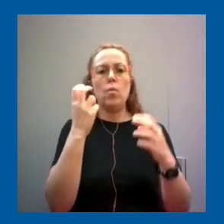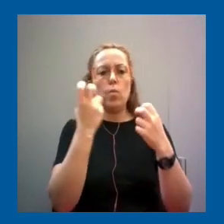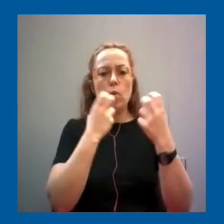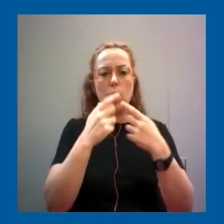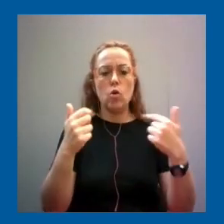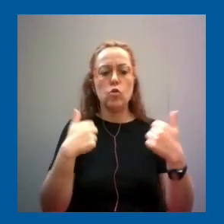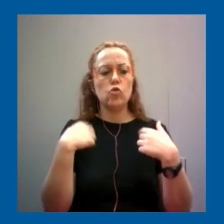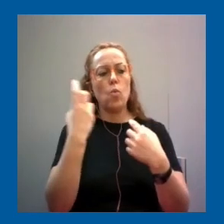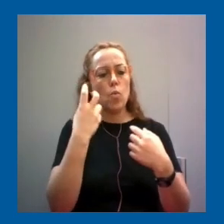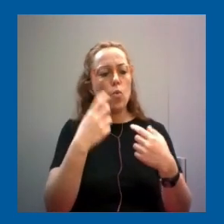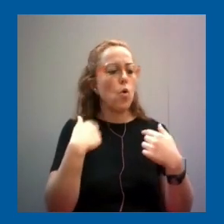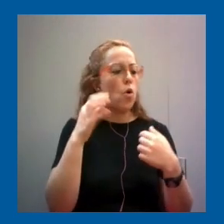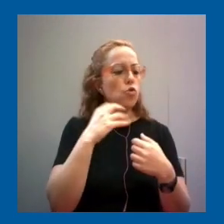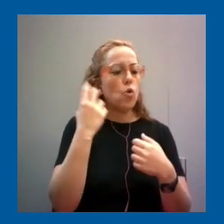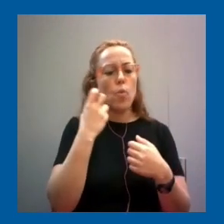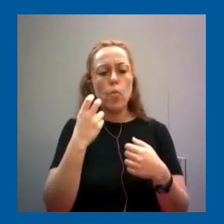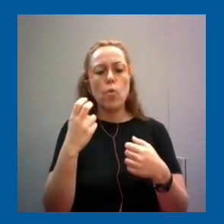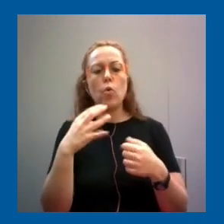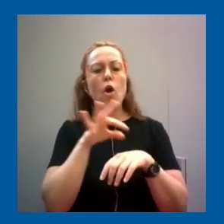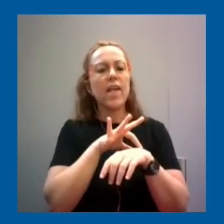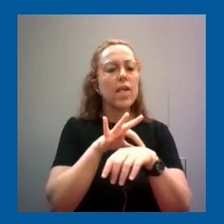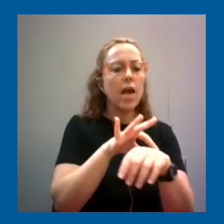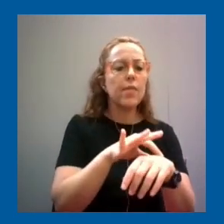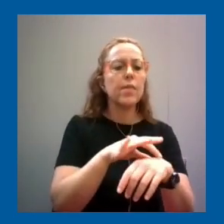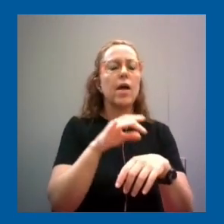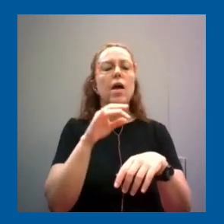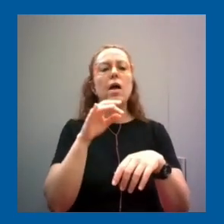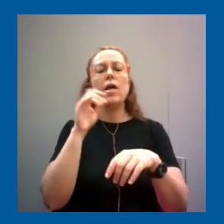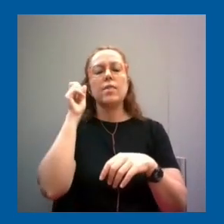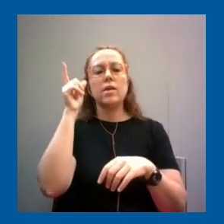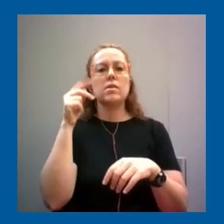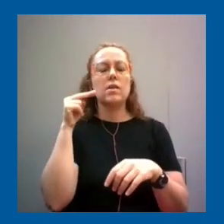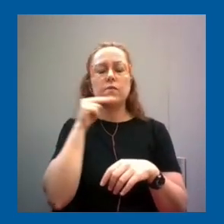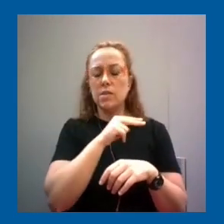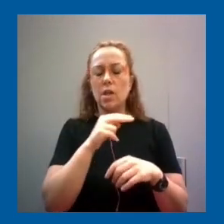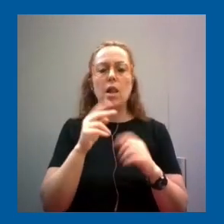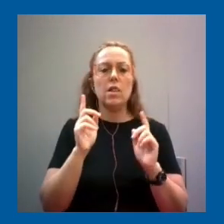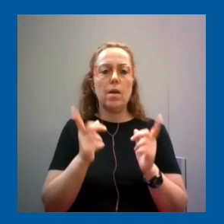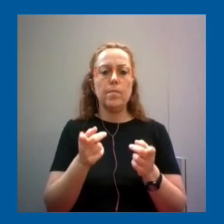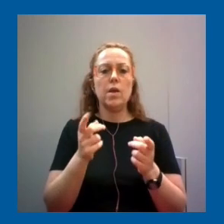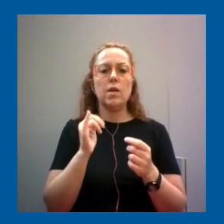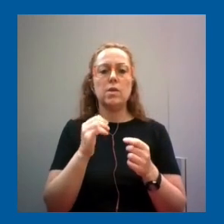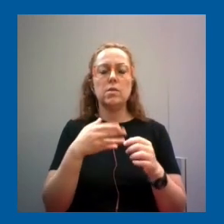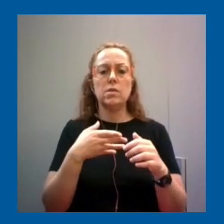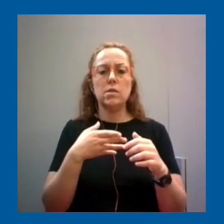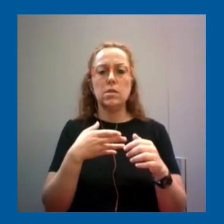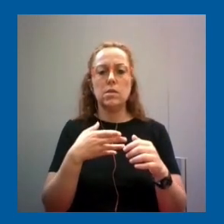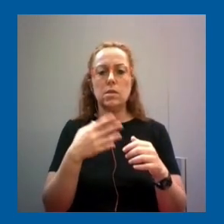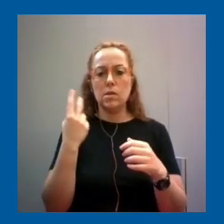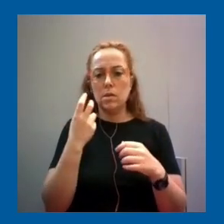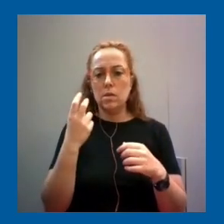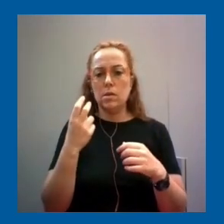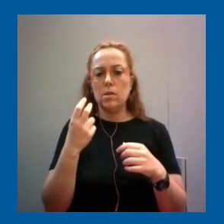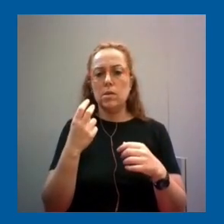buscamos, nuestras búsquedas están guiadas por esa inteligencia artificial, ni que hablar cuando entramos a plataformas de